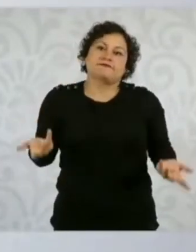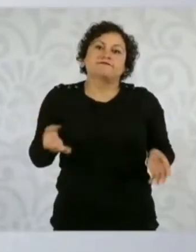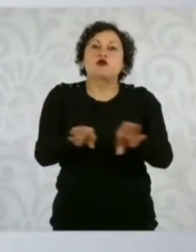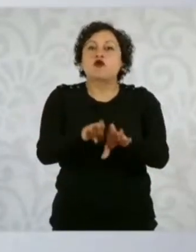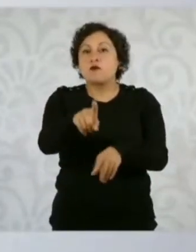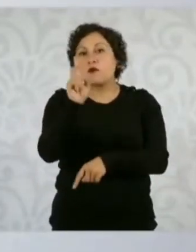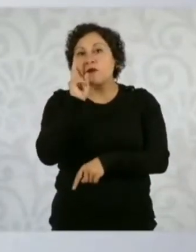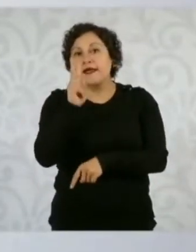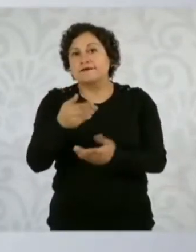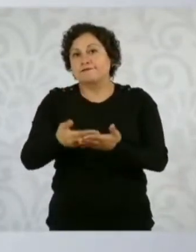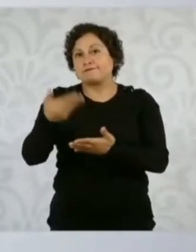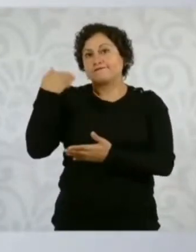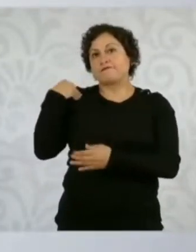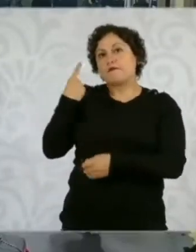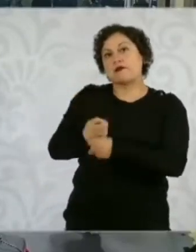trabajando.